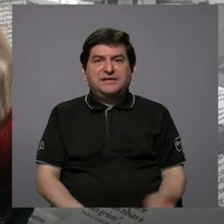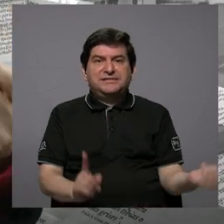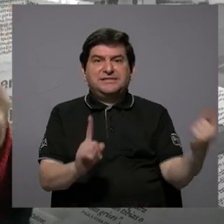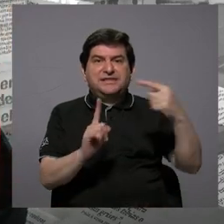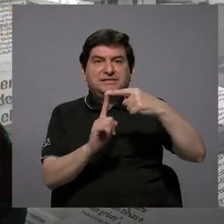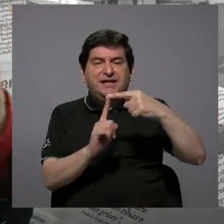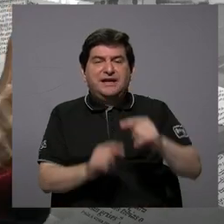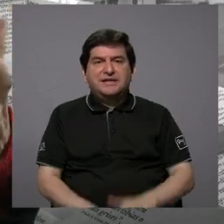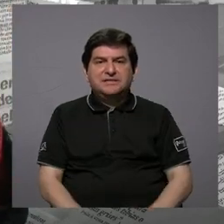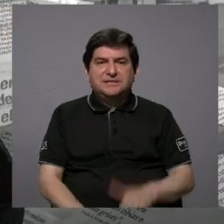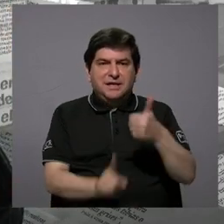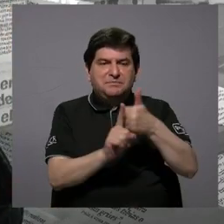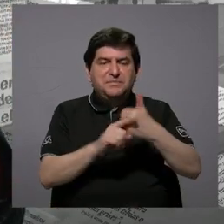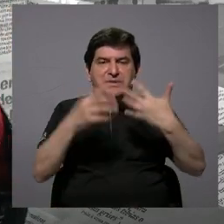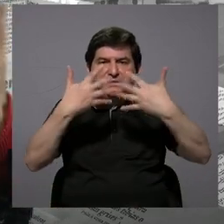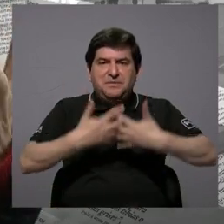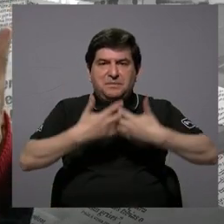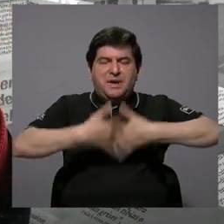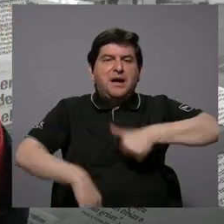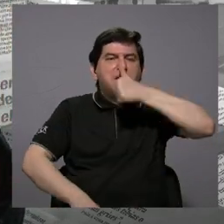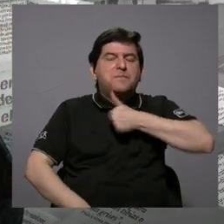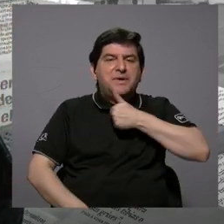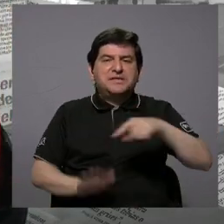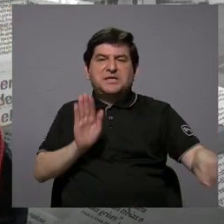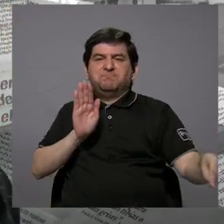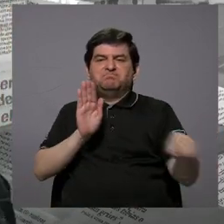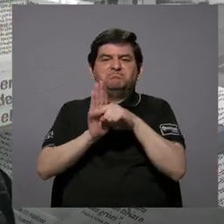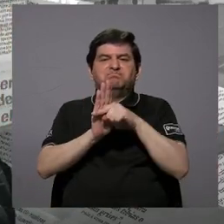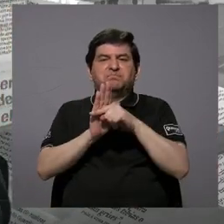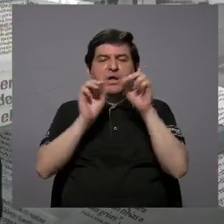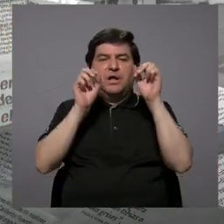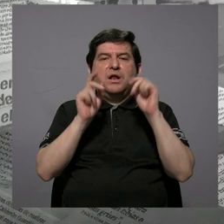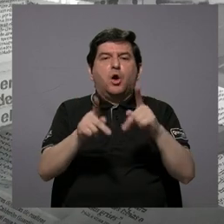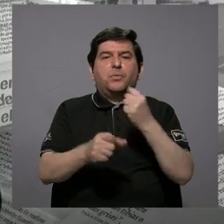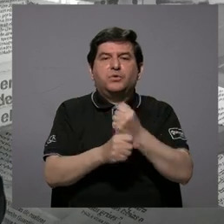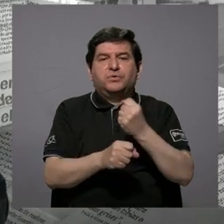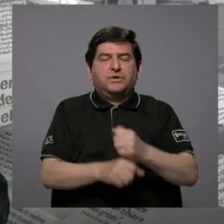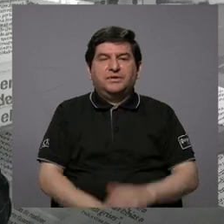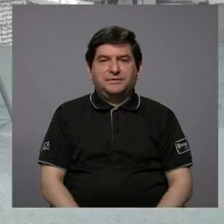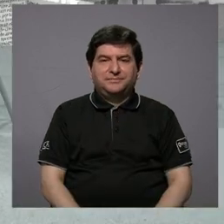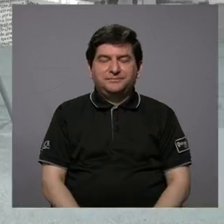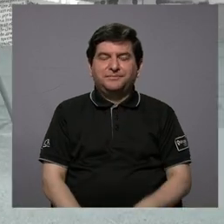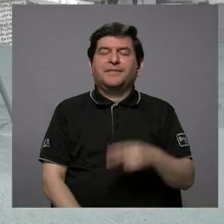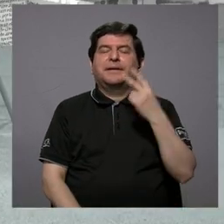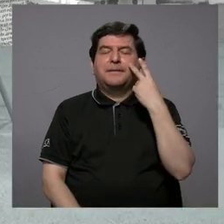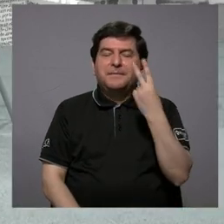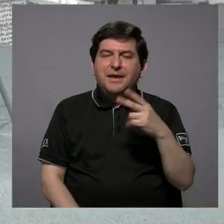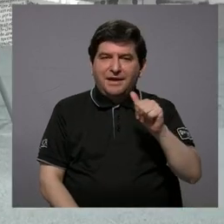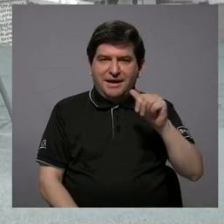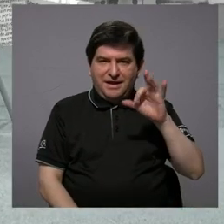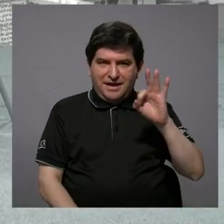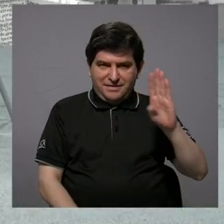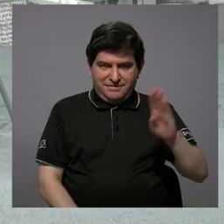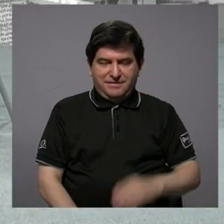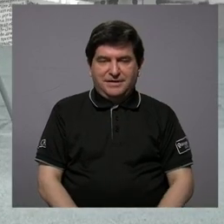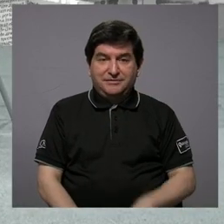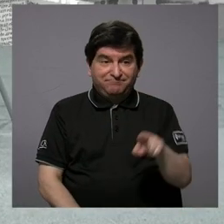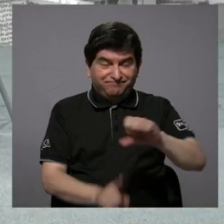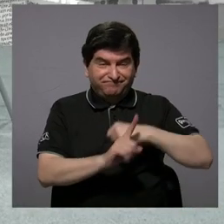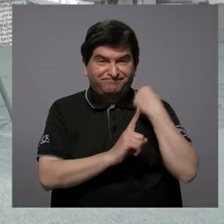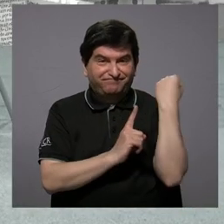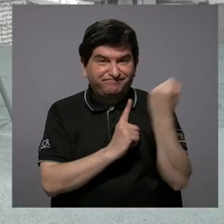también la misma empresa privada les negaba esas posibilidades. Vea Alejandra, con esta situación